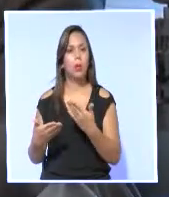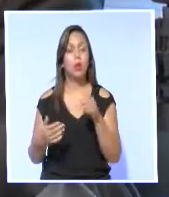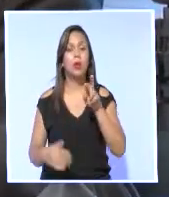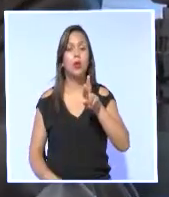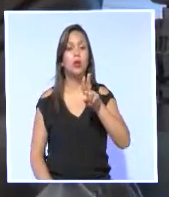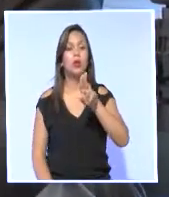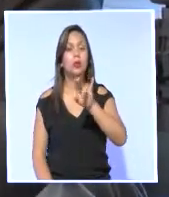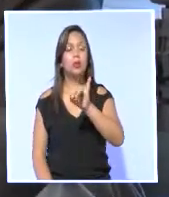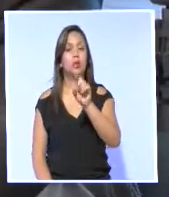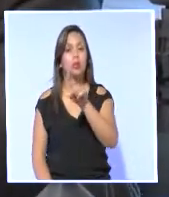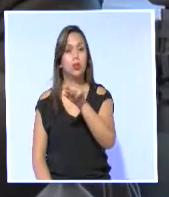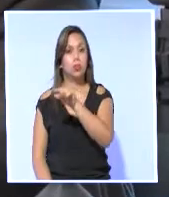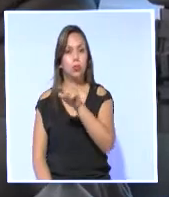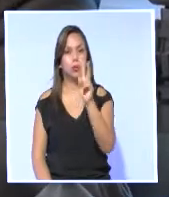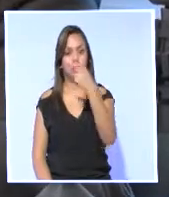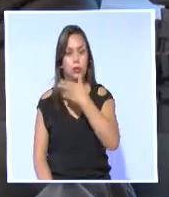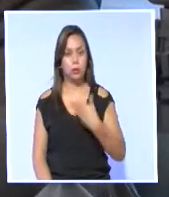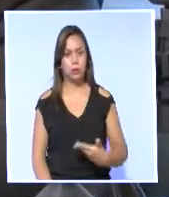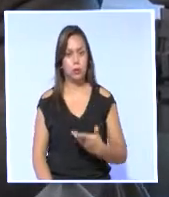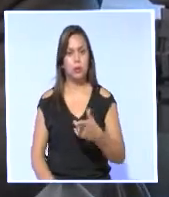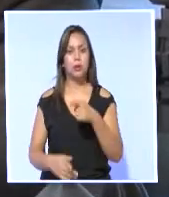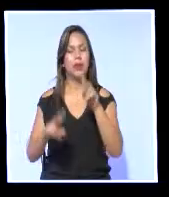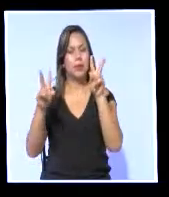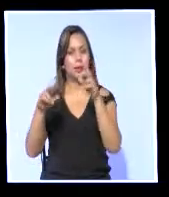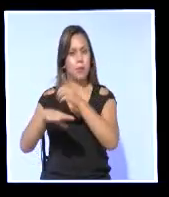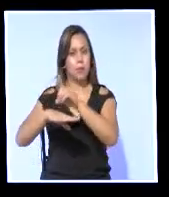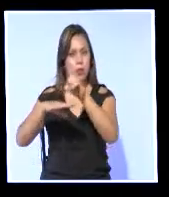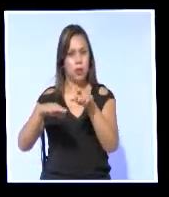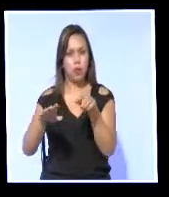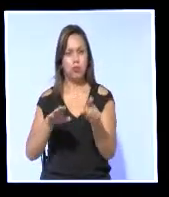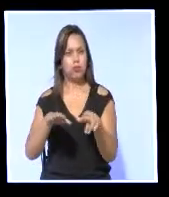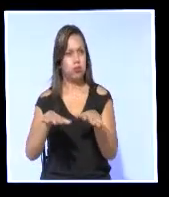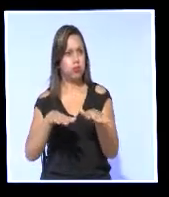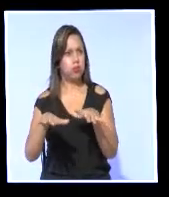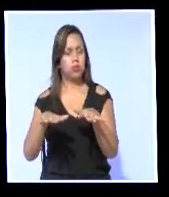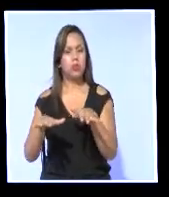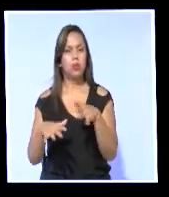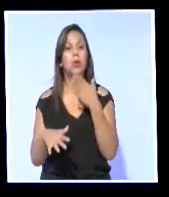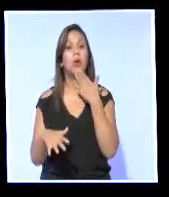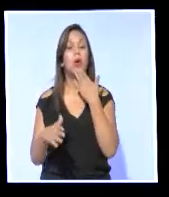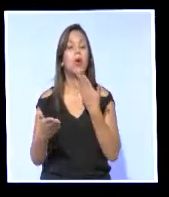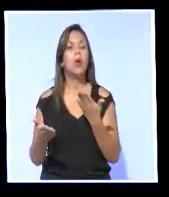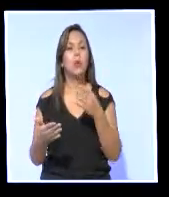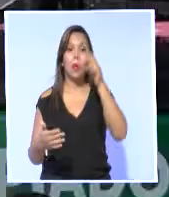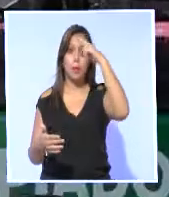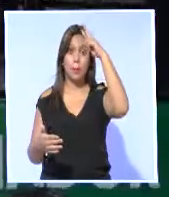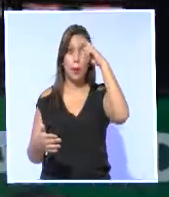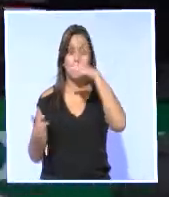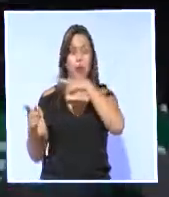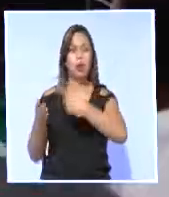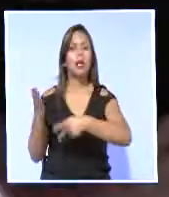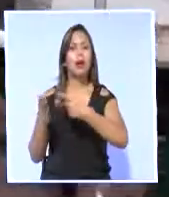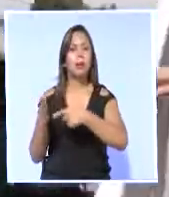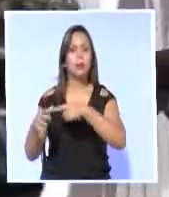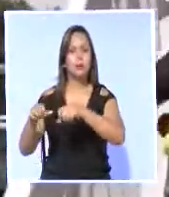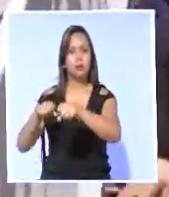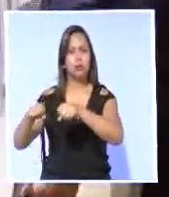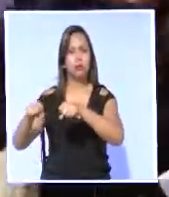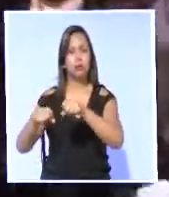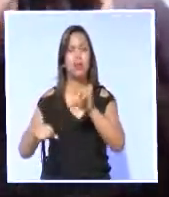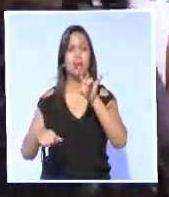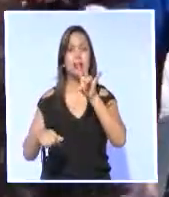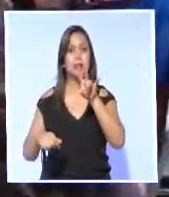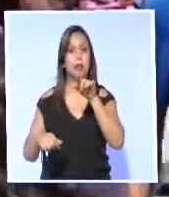vicepresidente de la Comisión Latinoamericana de Sismología, recordó las medidas que adoptó México tras el terremoto de 7.1 grados